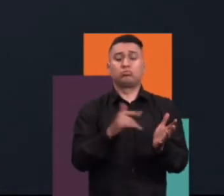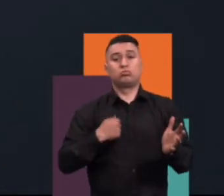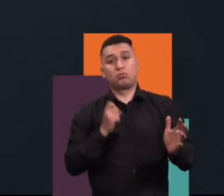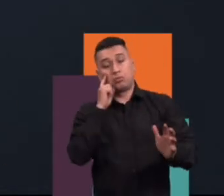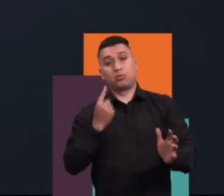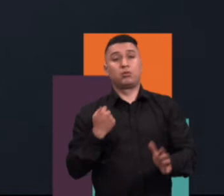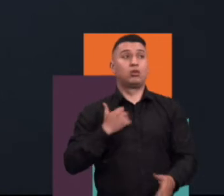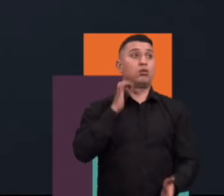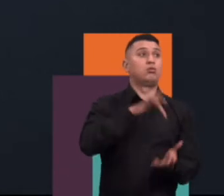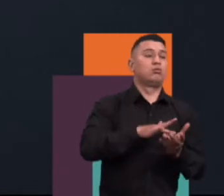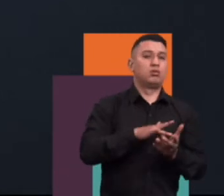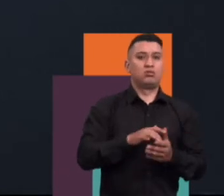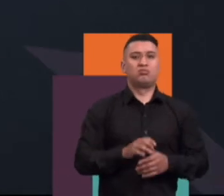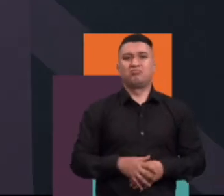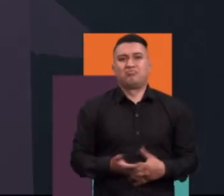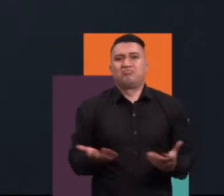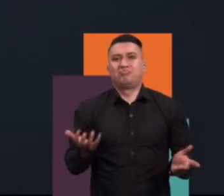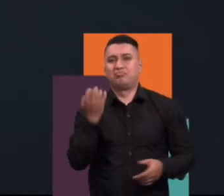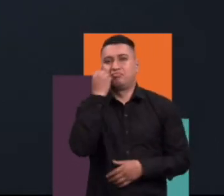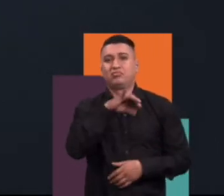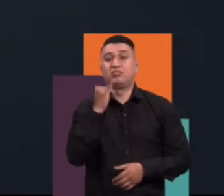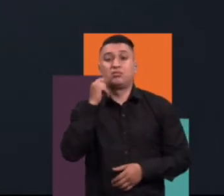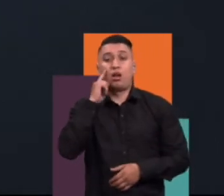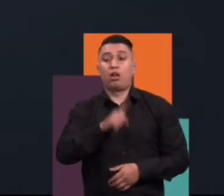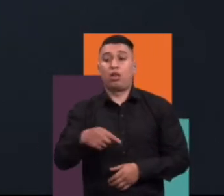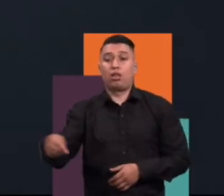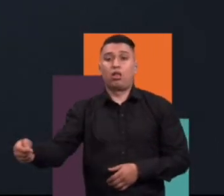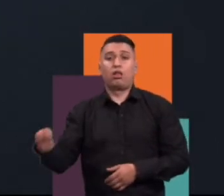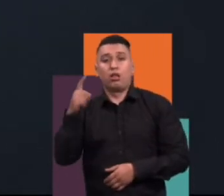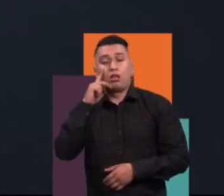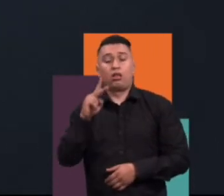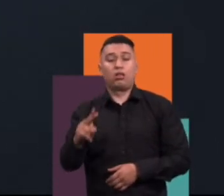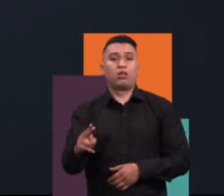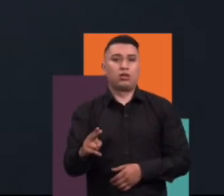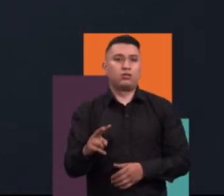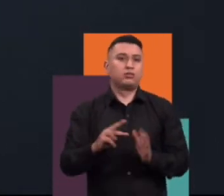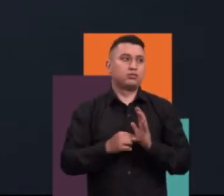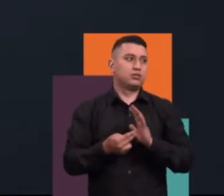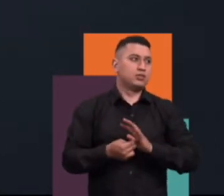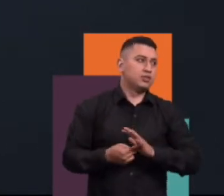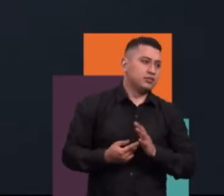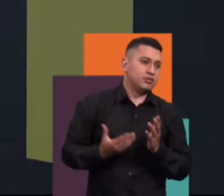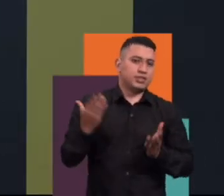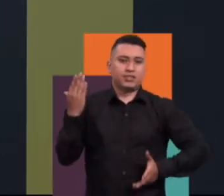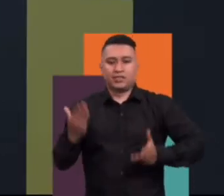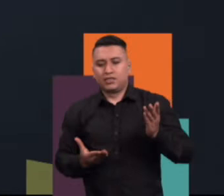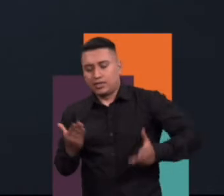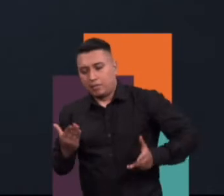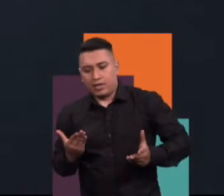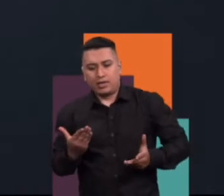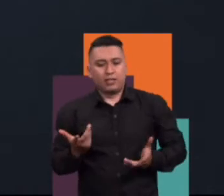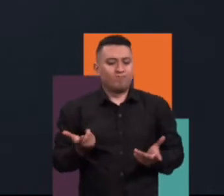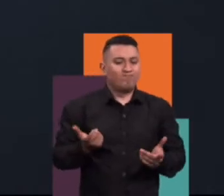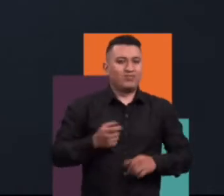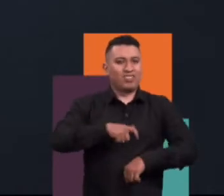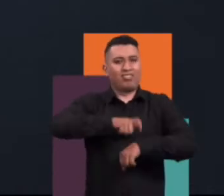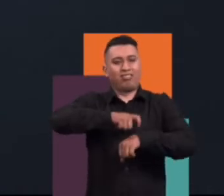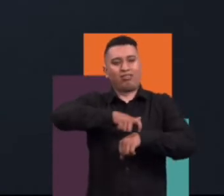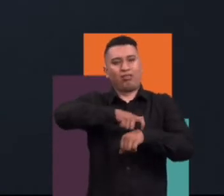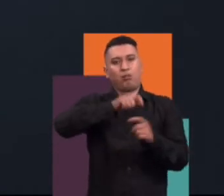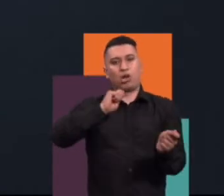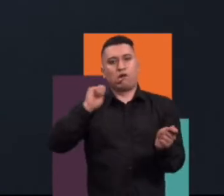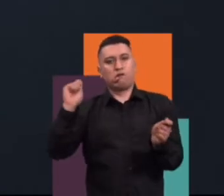personas más, nada. Tal vez lo que hizo Hillary era aventura y era épico. Entonces, eso tiene unos cambios, unas magnitudes, unas percepciones que con el tiempo se han